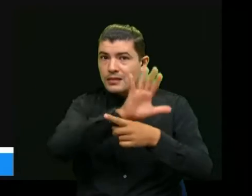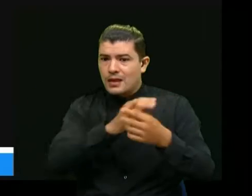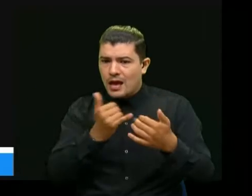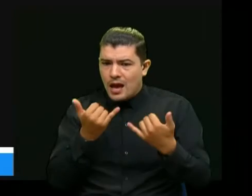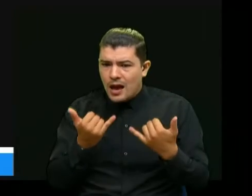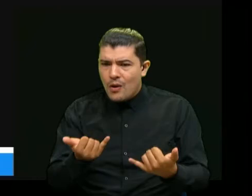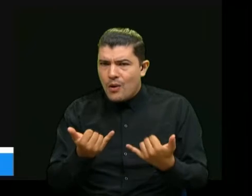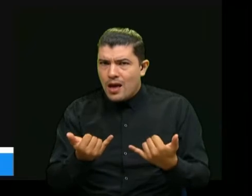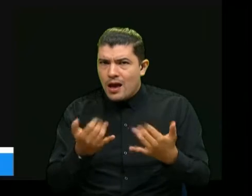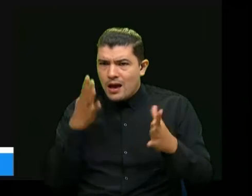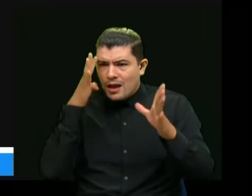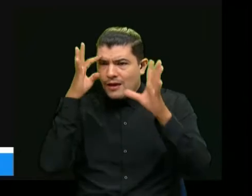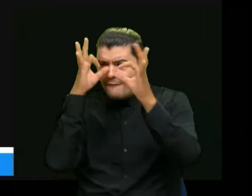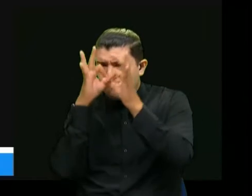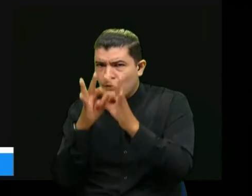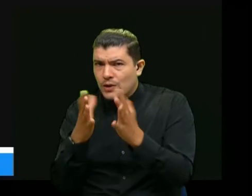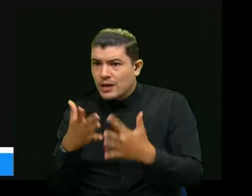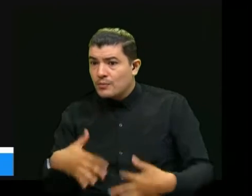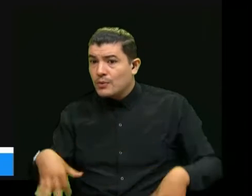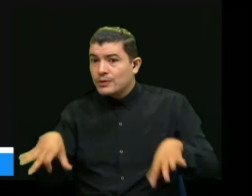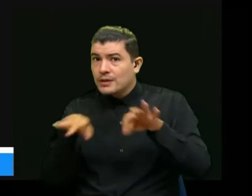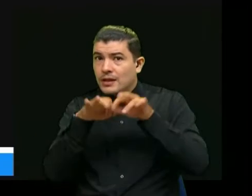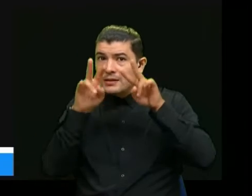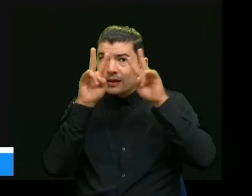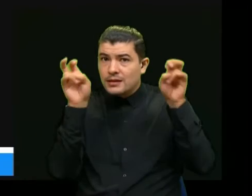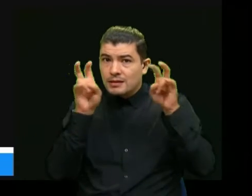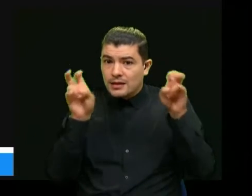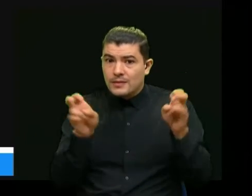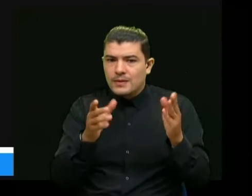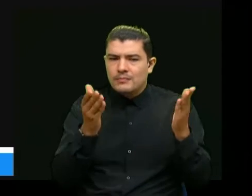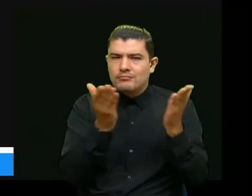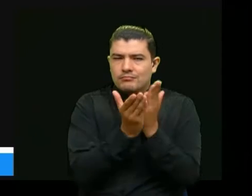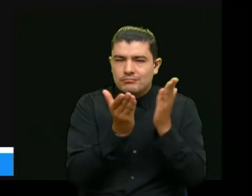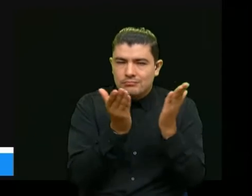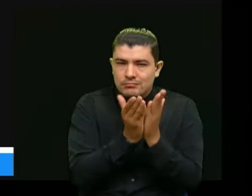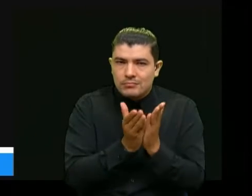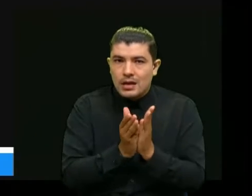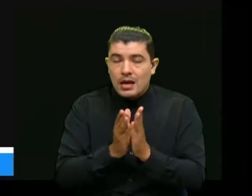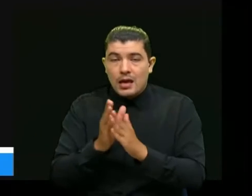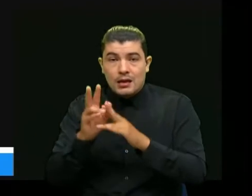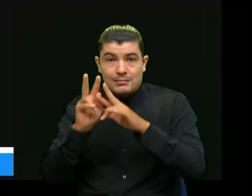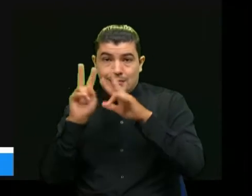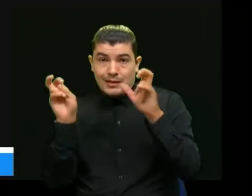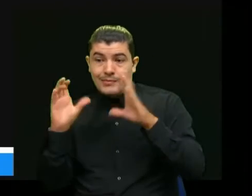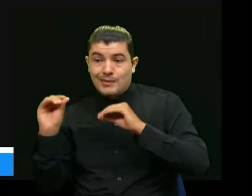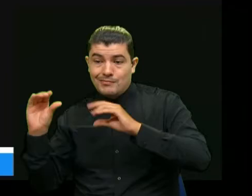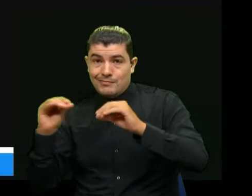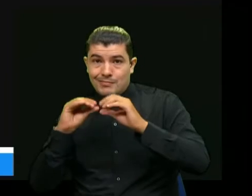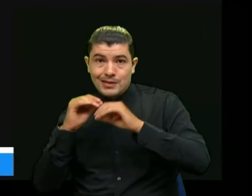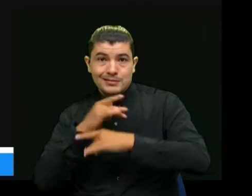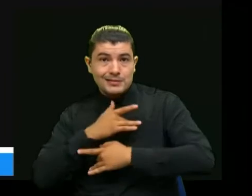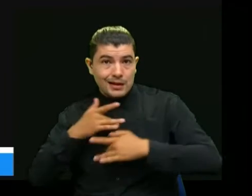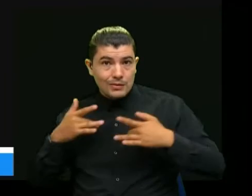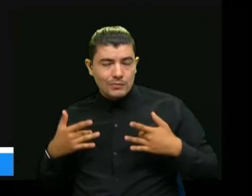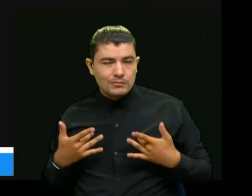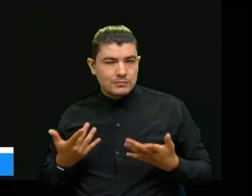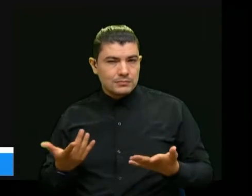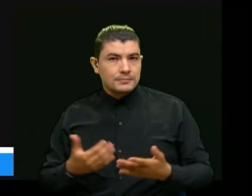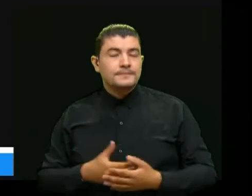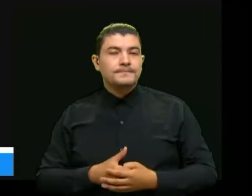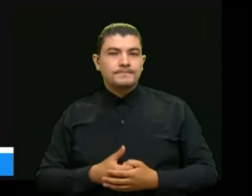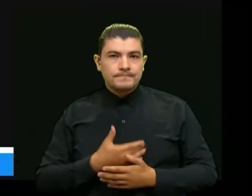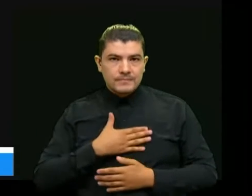dando una prioridad a estos aspectos al aspecto de educación hemos hablado también de salud yo creo que no